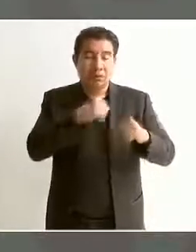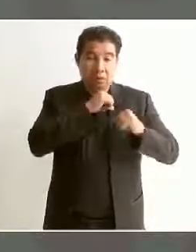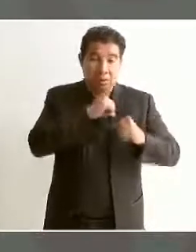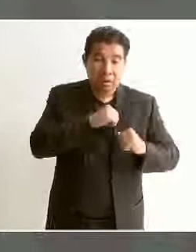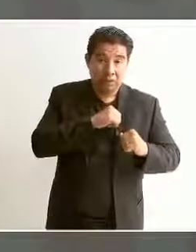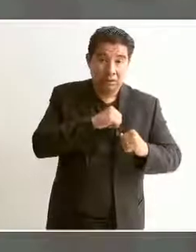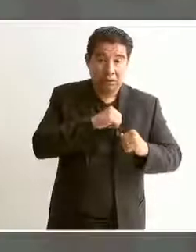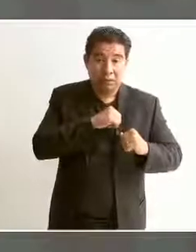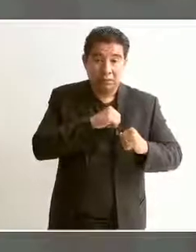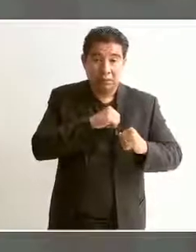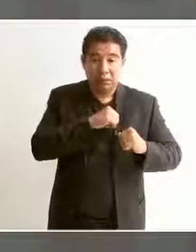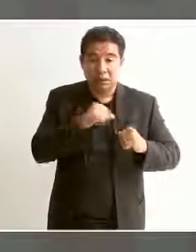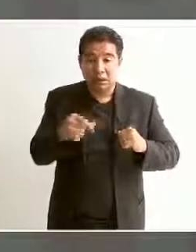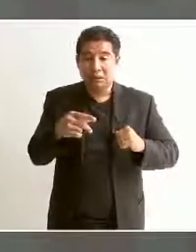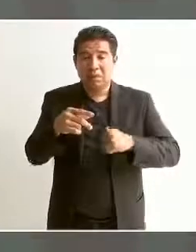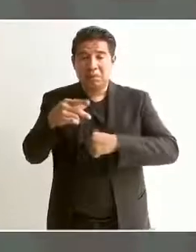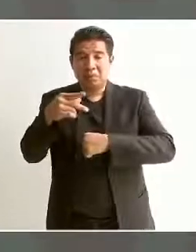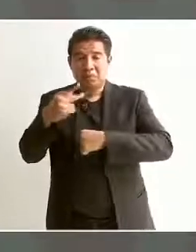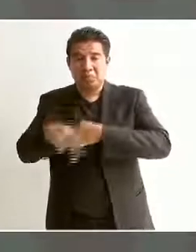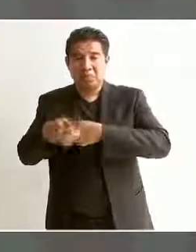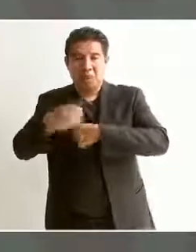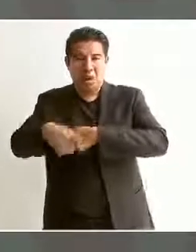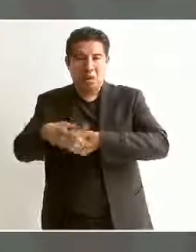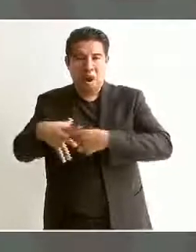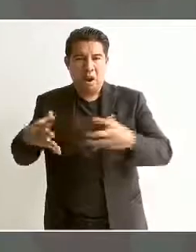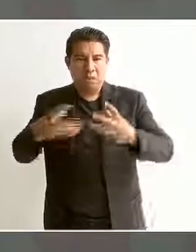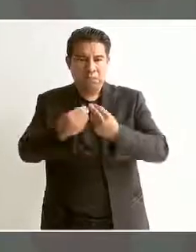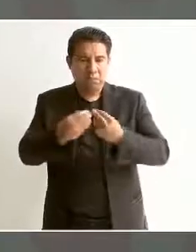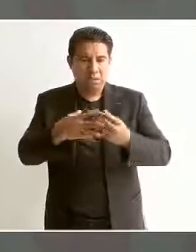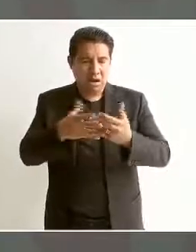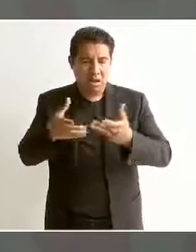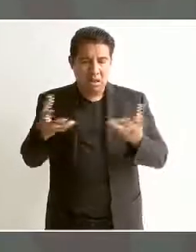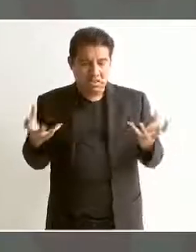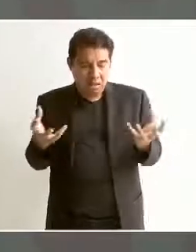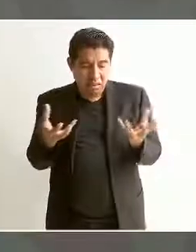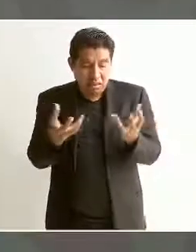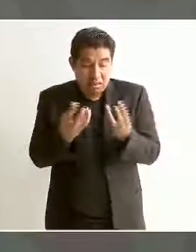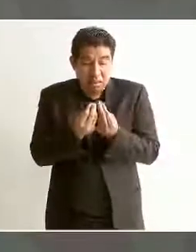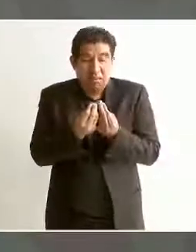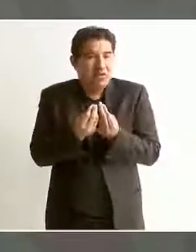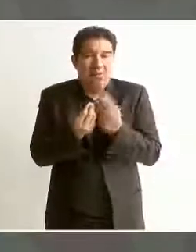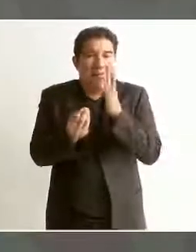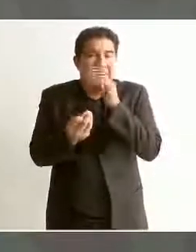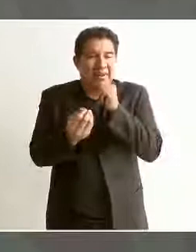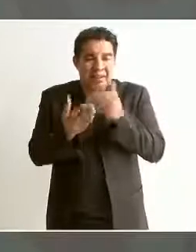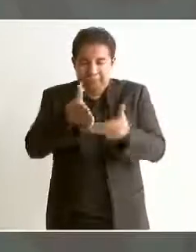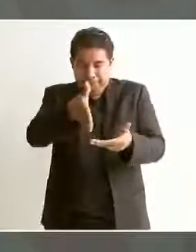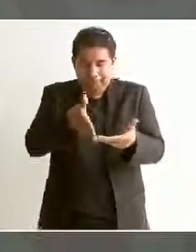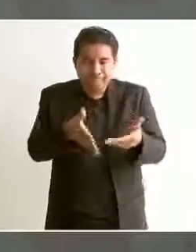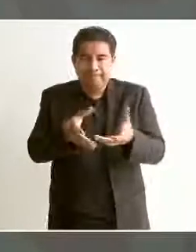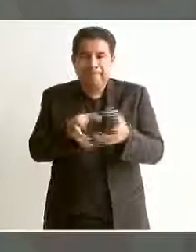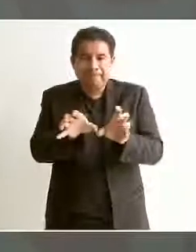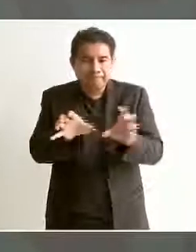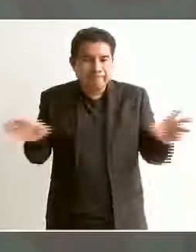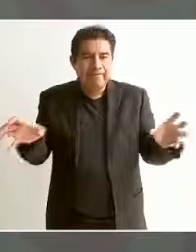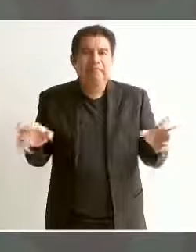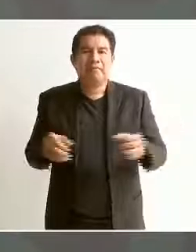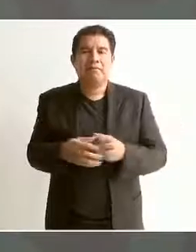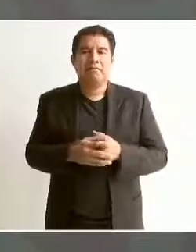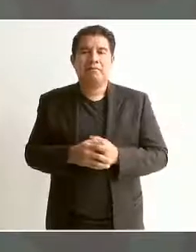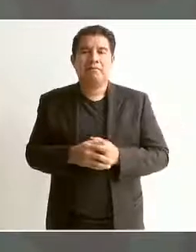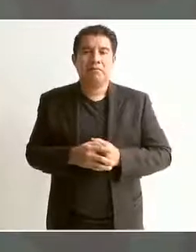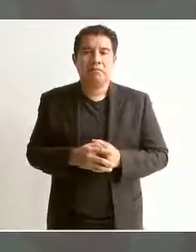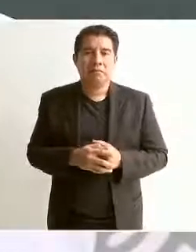y delincuencia. Ya no se mezcla la autoridad con la delincuencia.